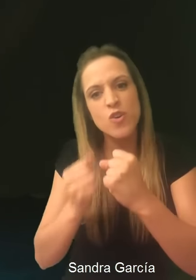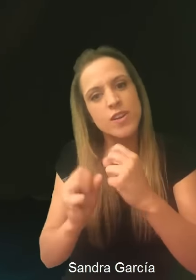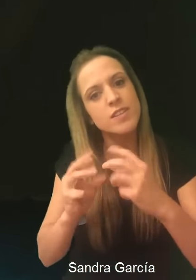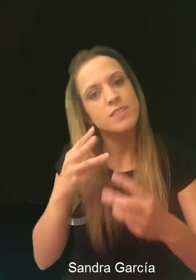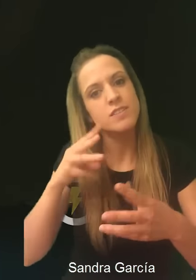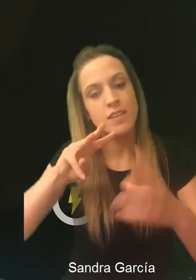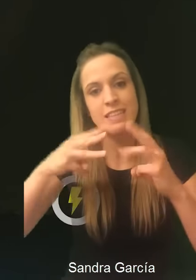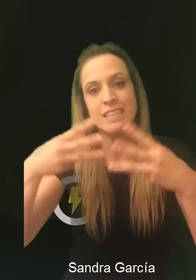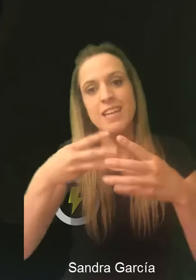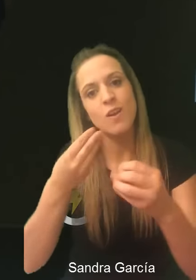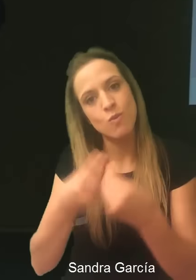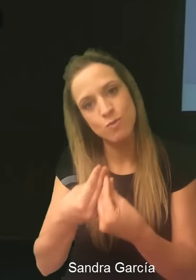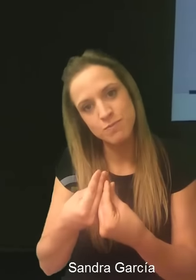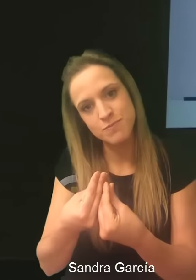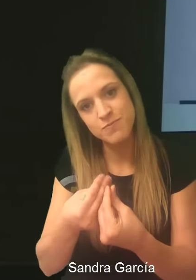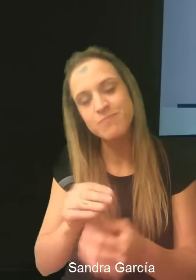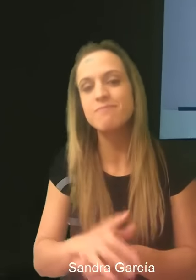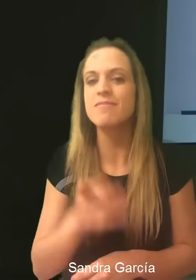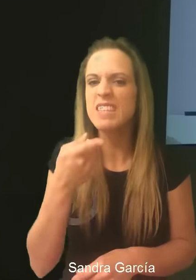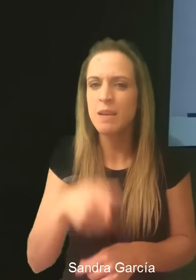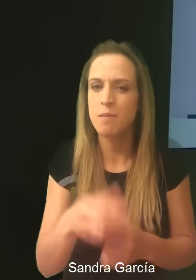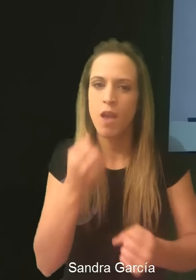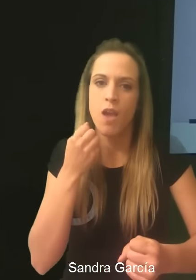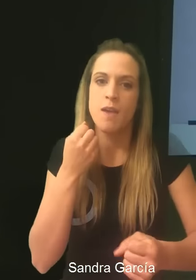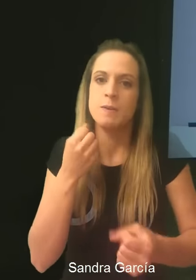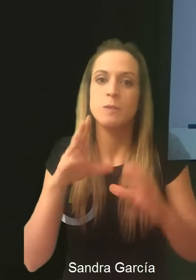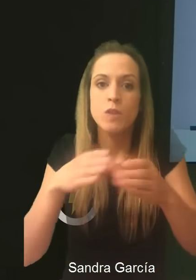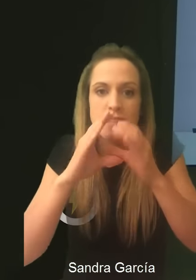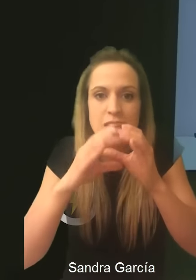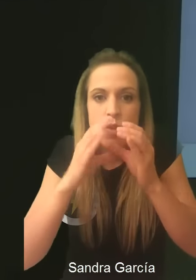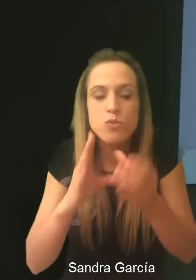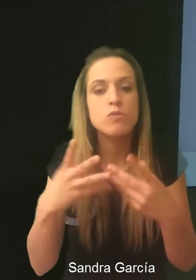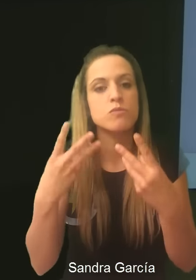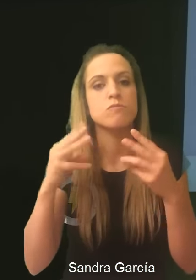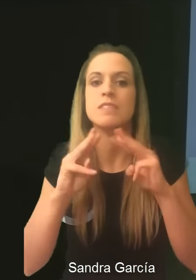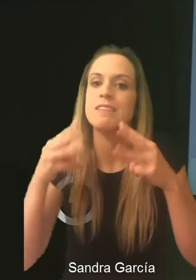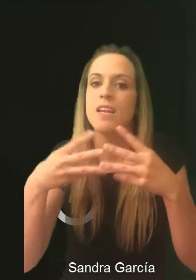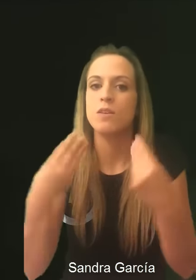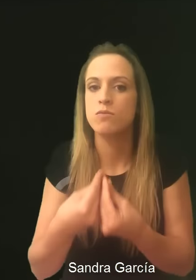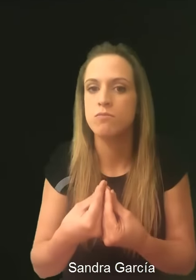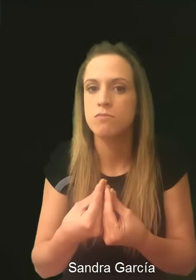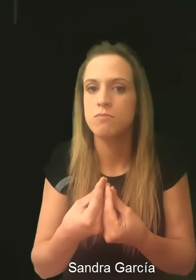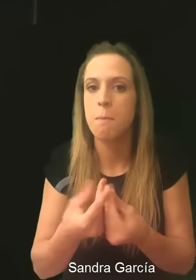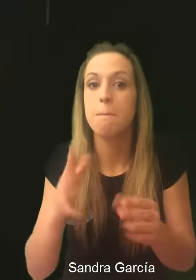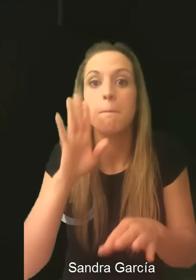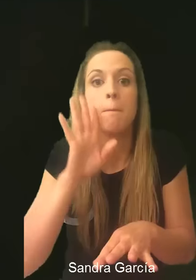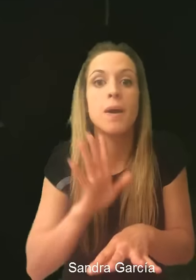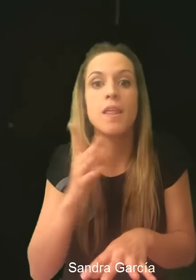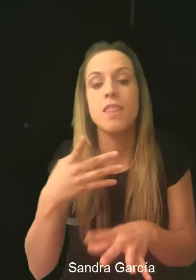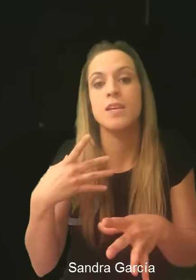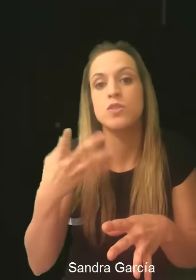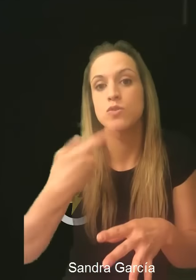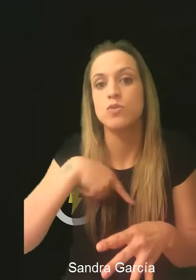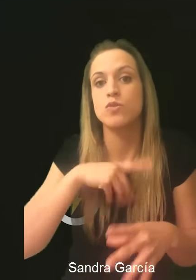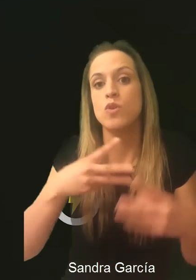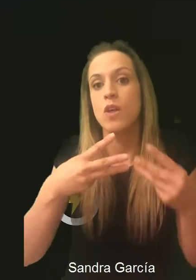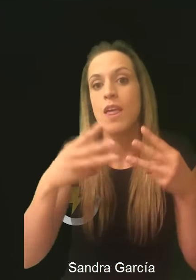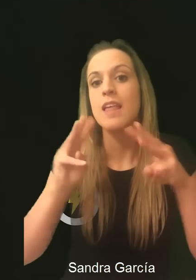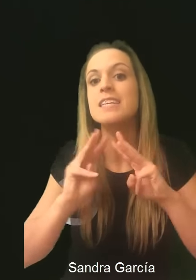a correr con internet, nuestro ocio y hobby los pasamos con internet. Todo es internet. Dependemos